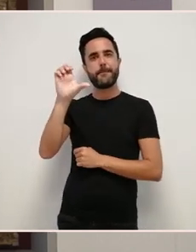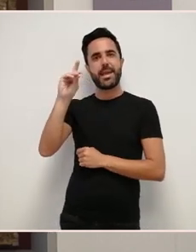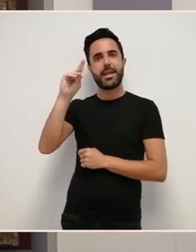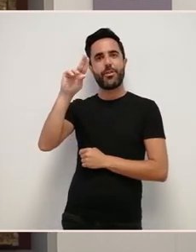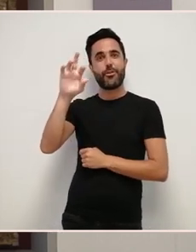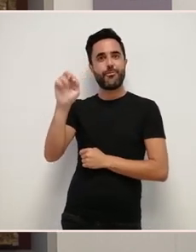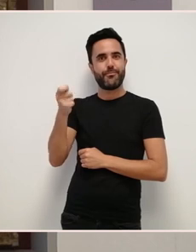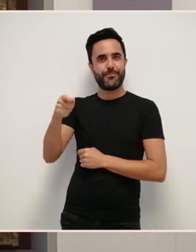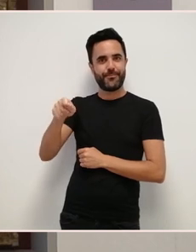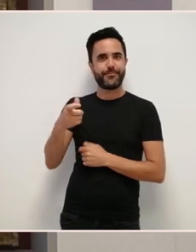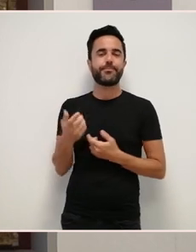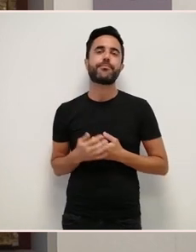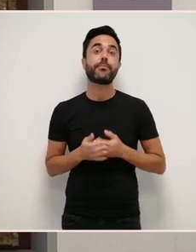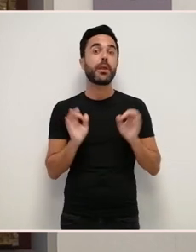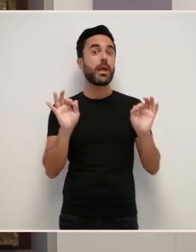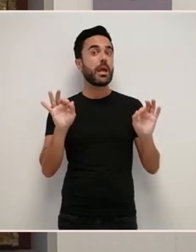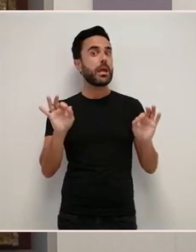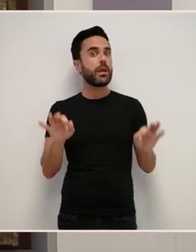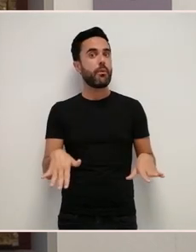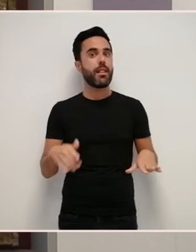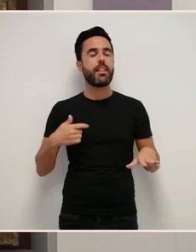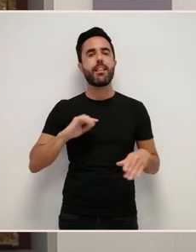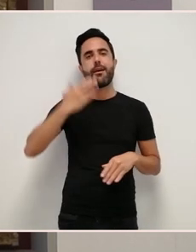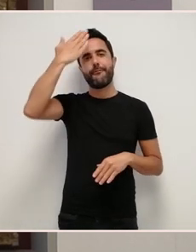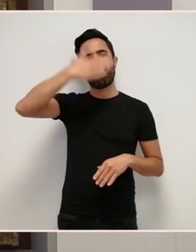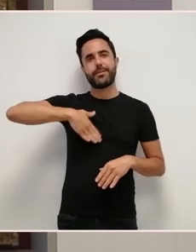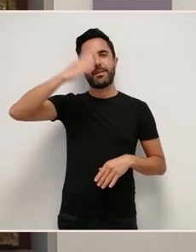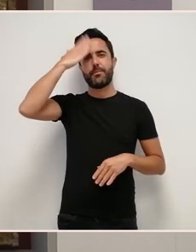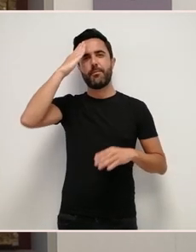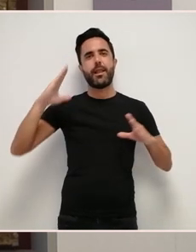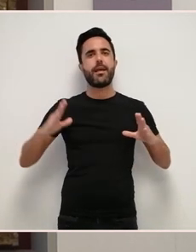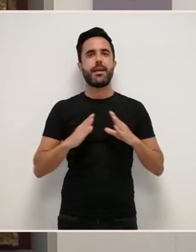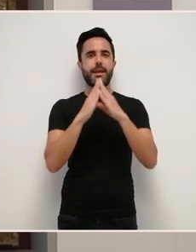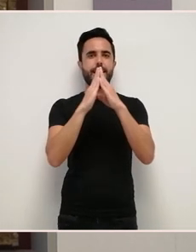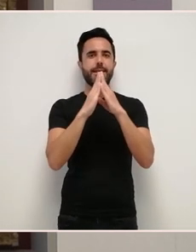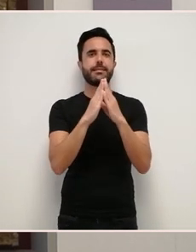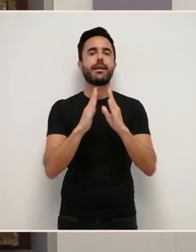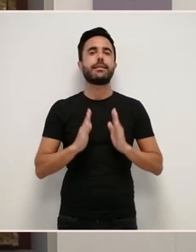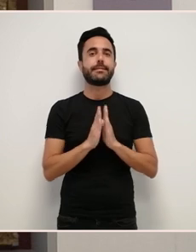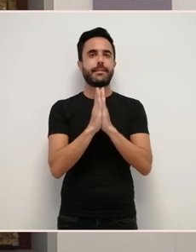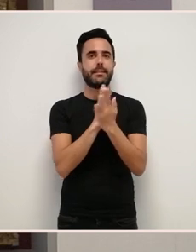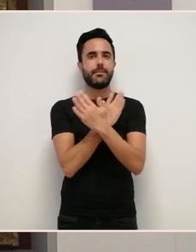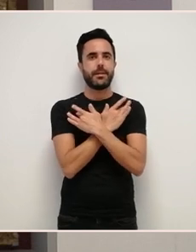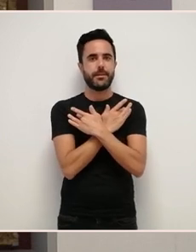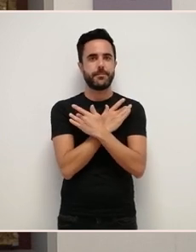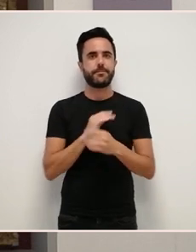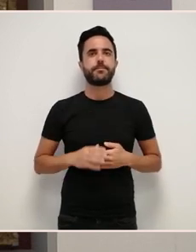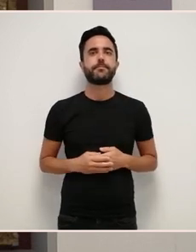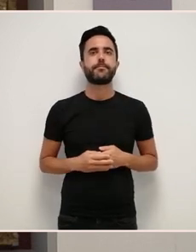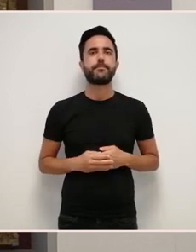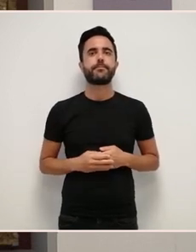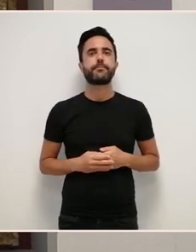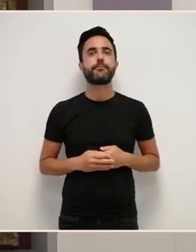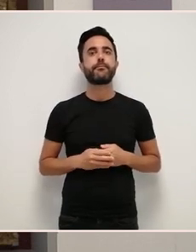na portada principal desta igrexa de Santa María Respecto as outras dúas esculturas das